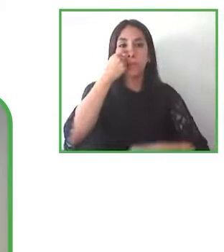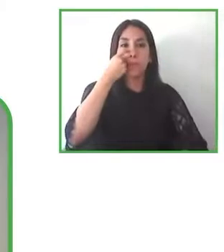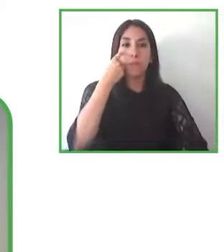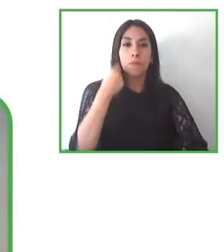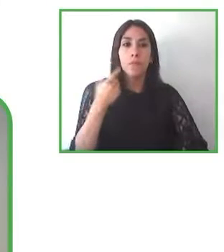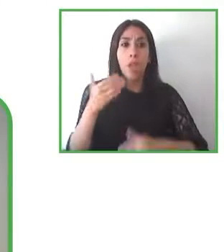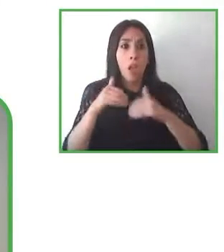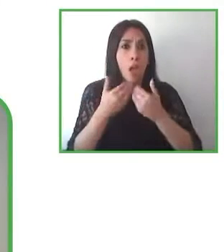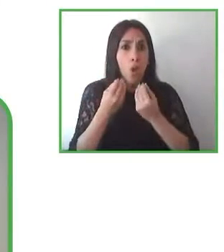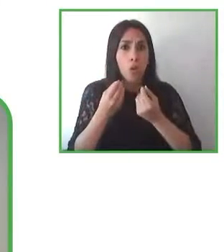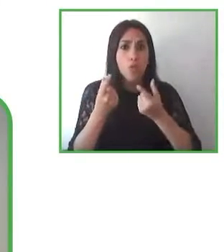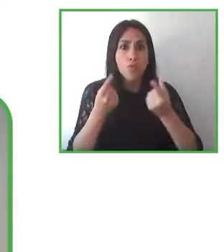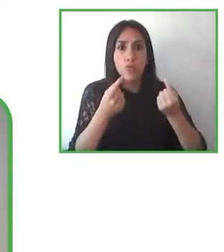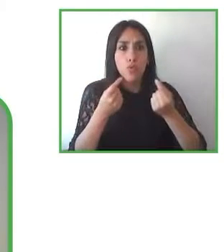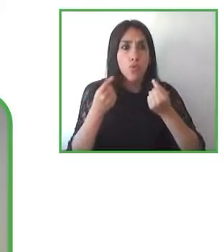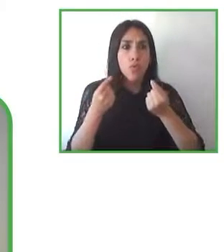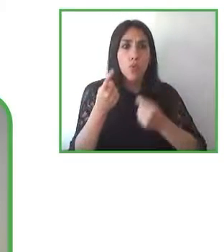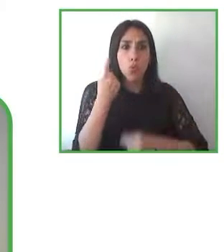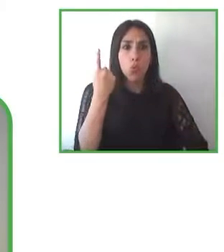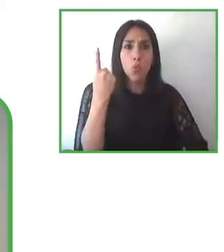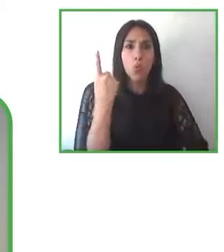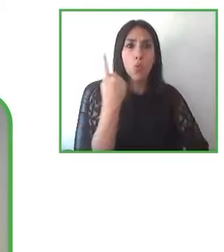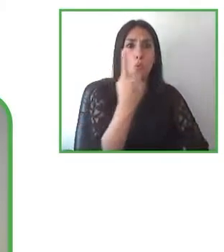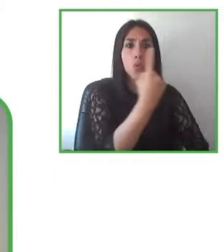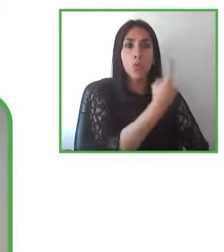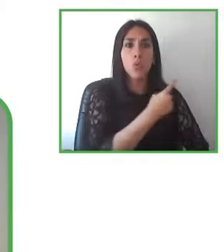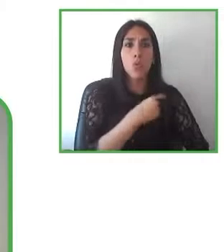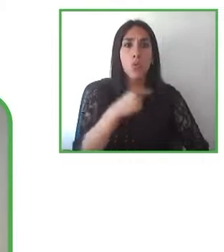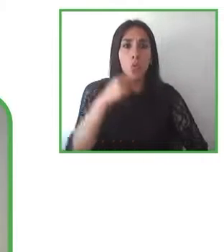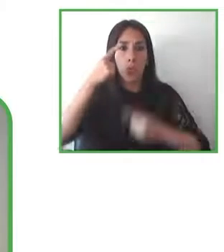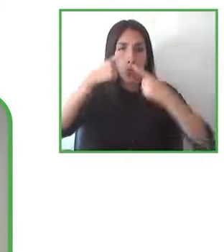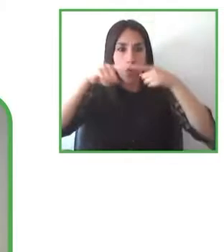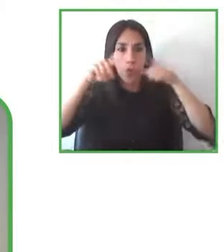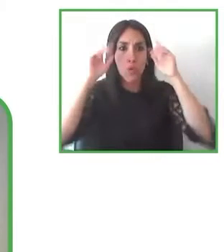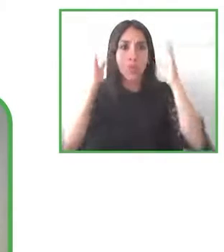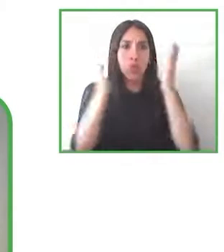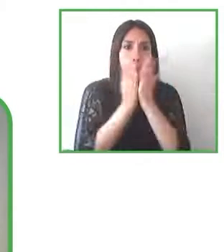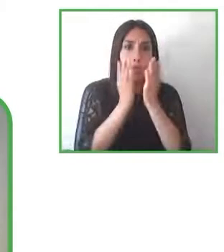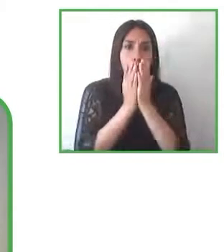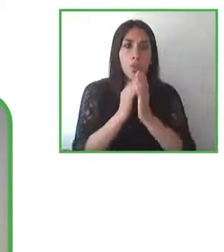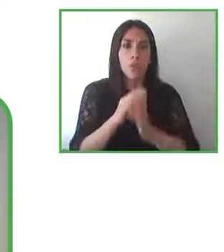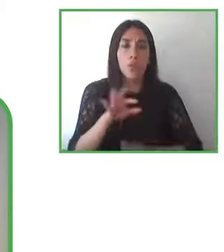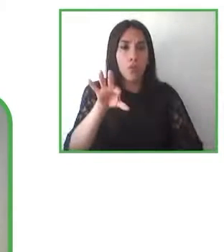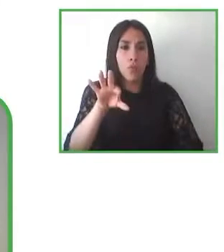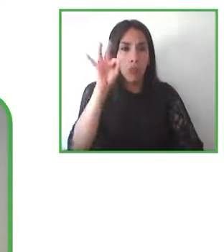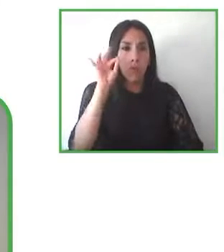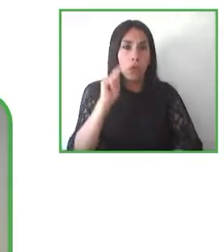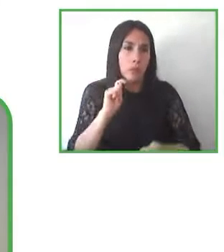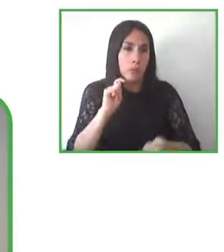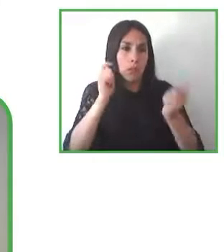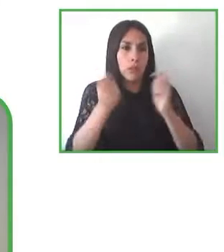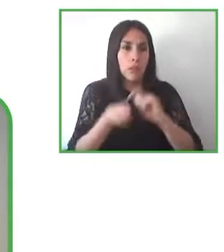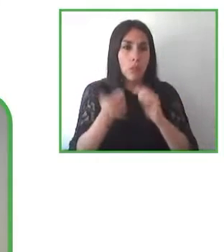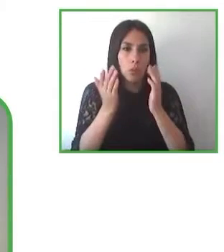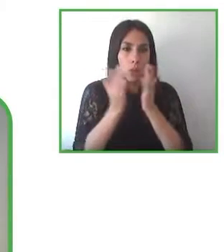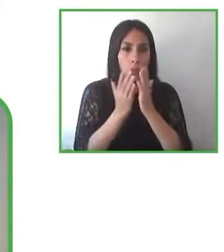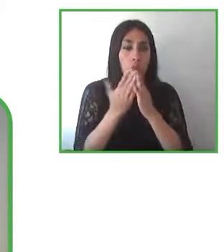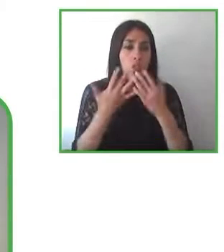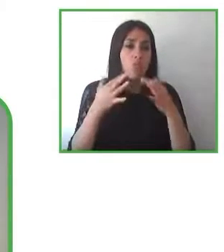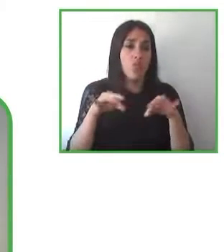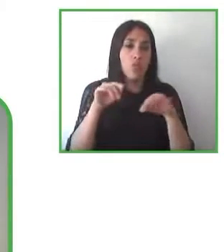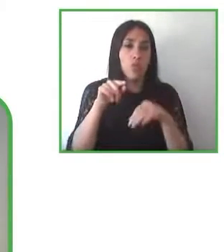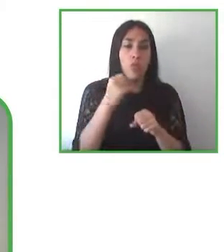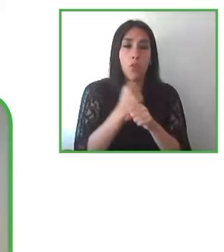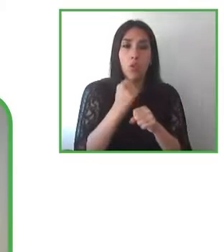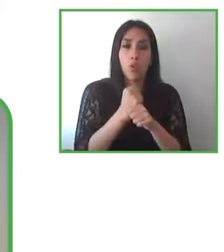adaptaciones para estos alumnos es muy importante que se trabaje en esto con los docentes con los propios alumnos